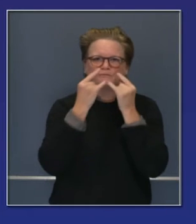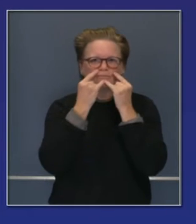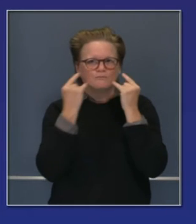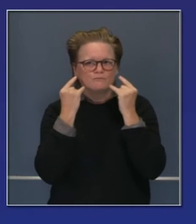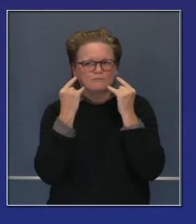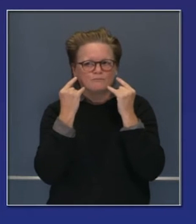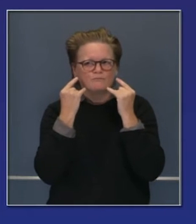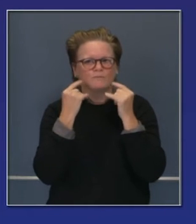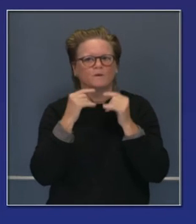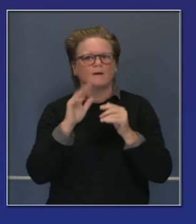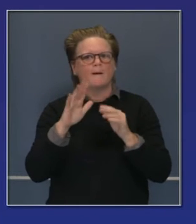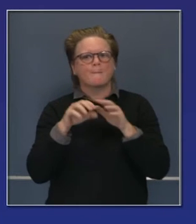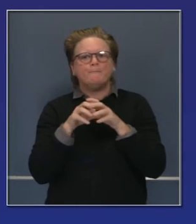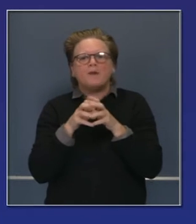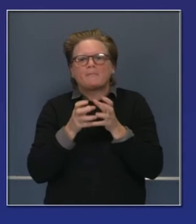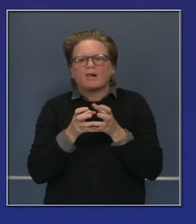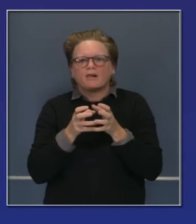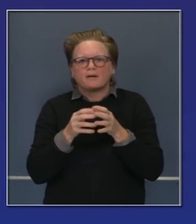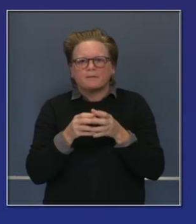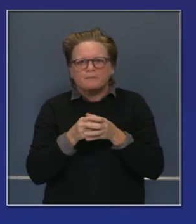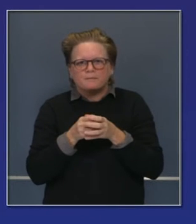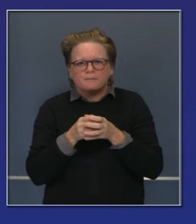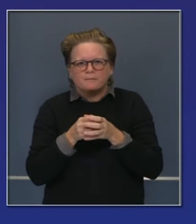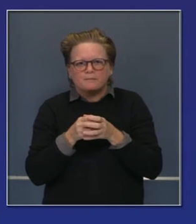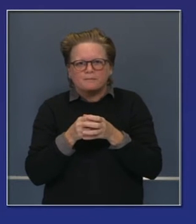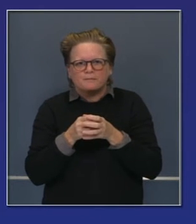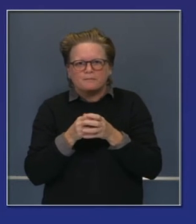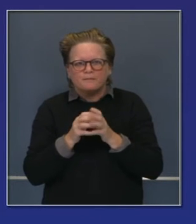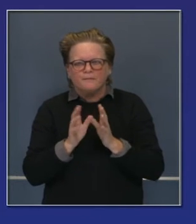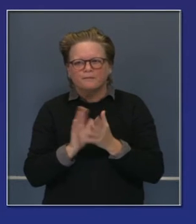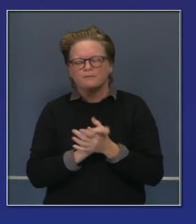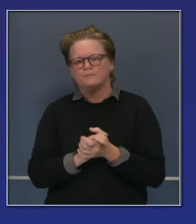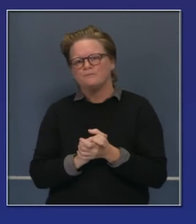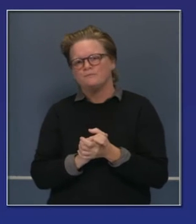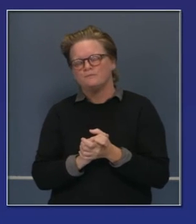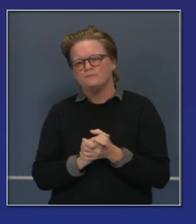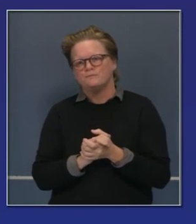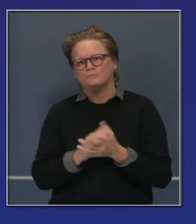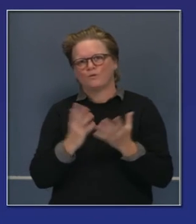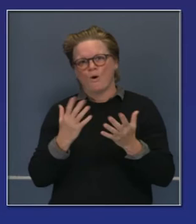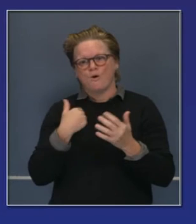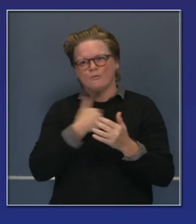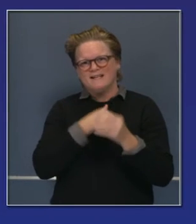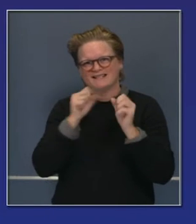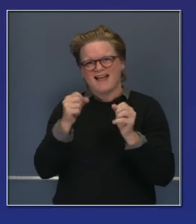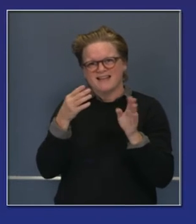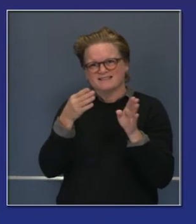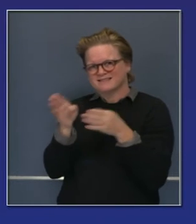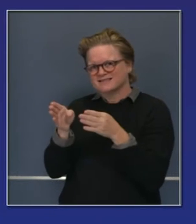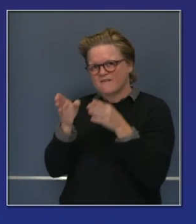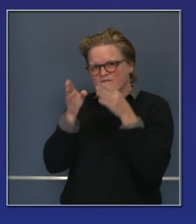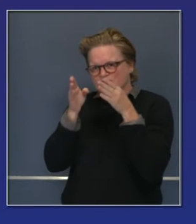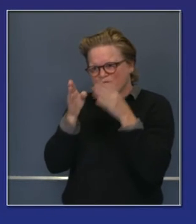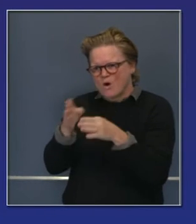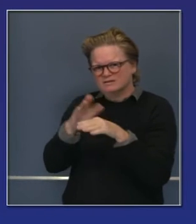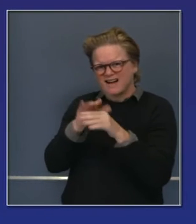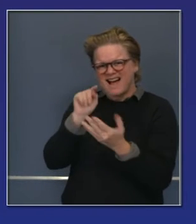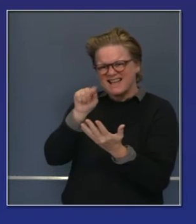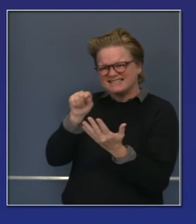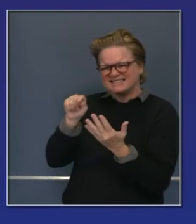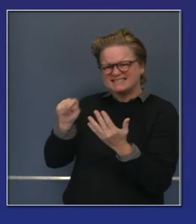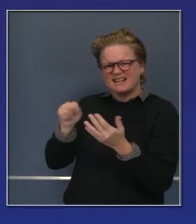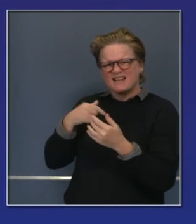del trabajo que hemos hecho hasta ahorita con esta intervención no farmacéutica, no terapéutica